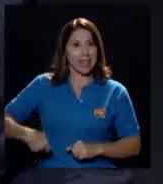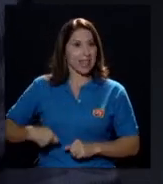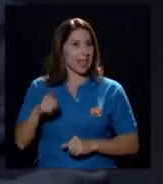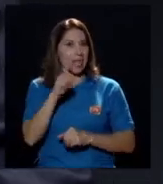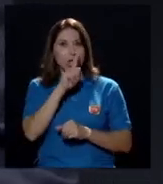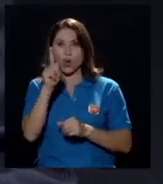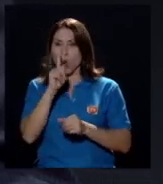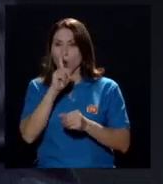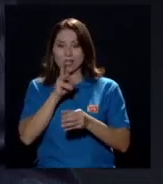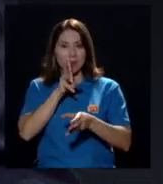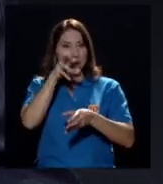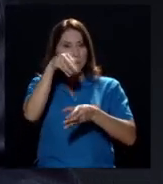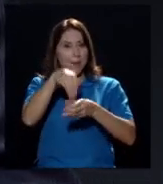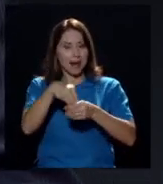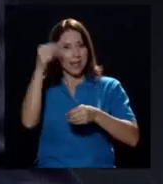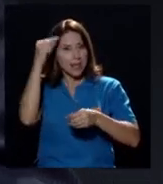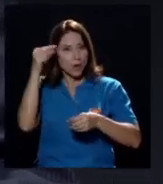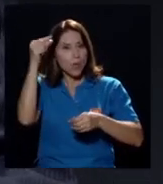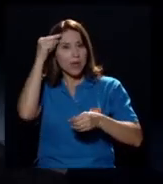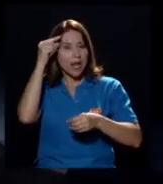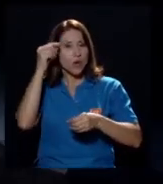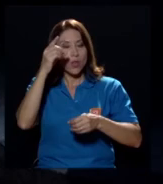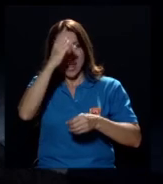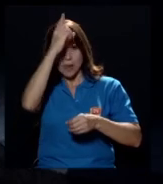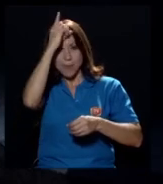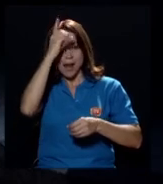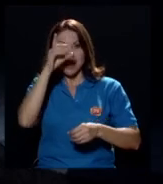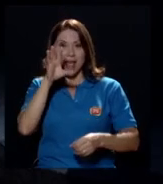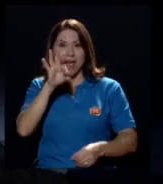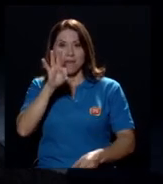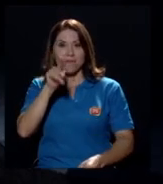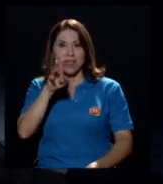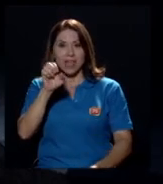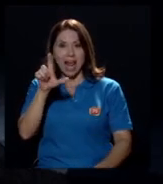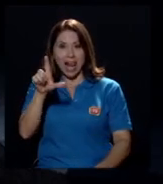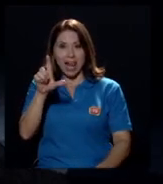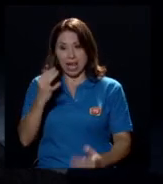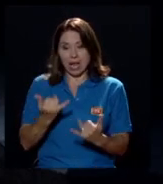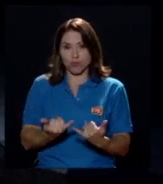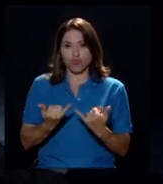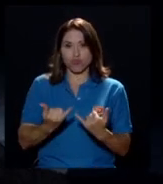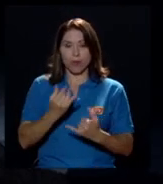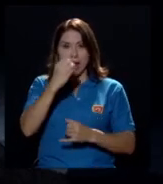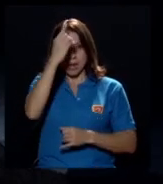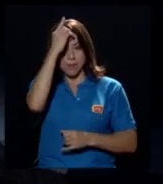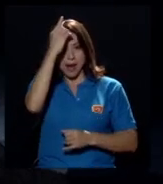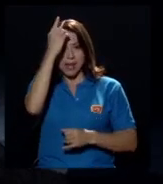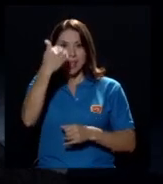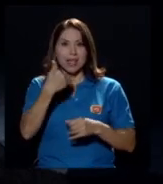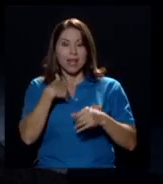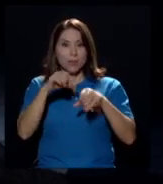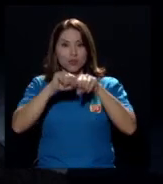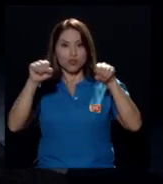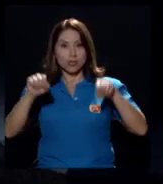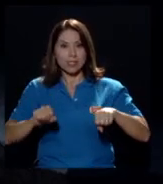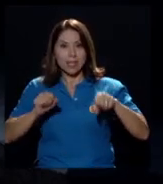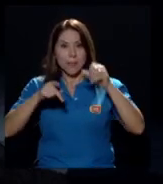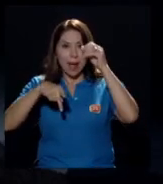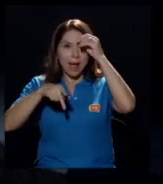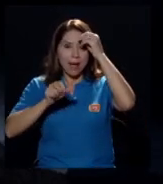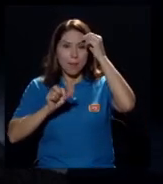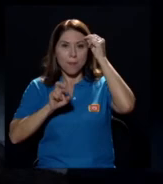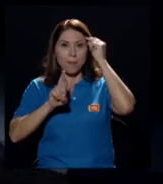Federal. En Alemania Federal, en Alemania hoy tenemos un sistema parlamentario.